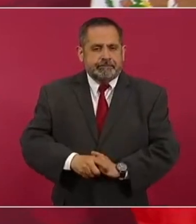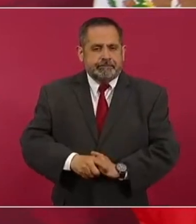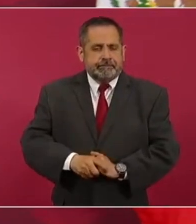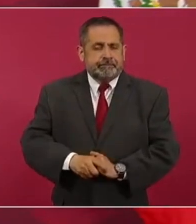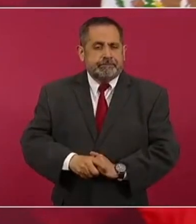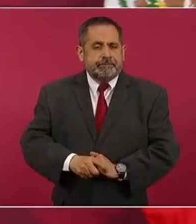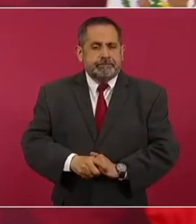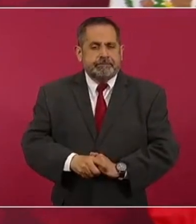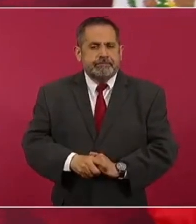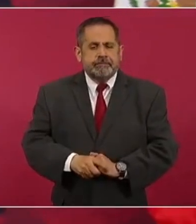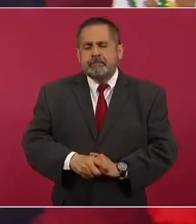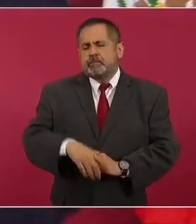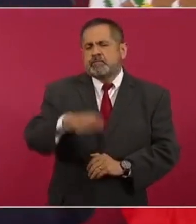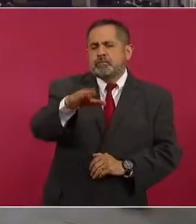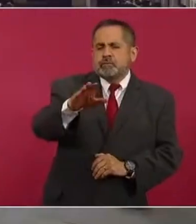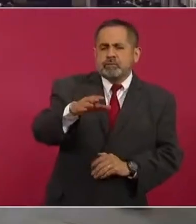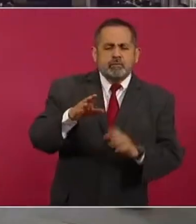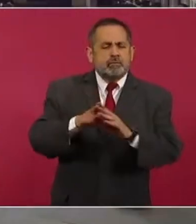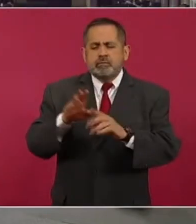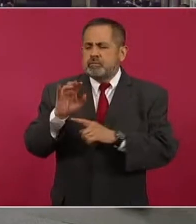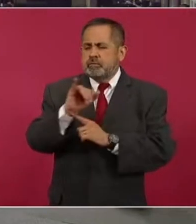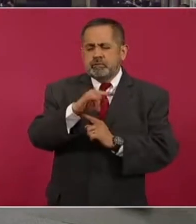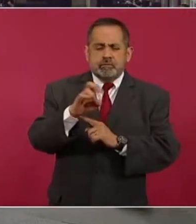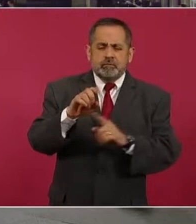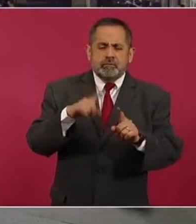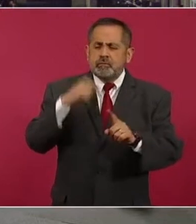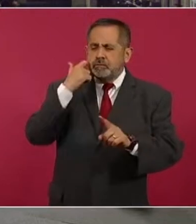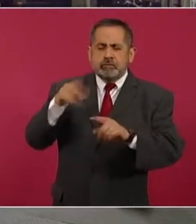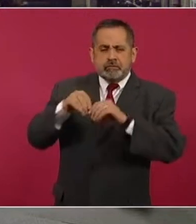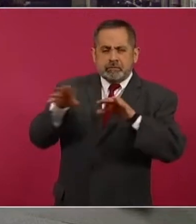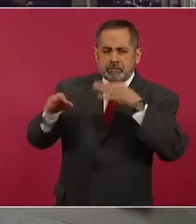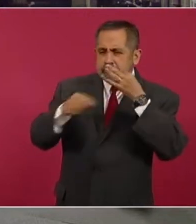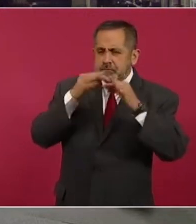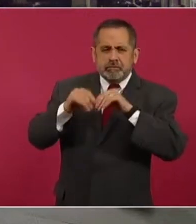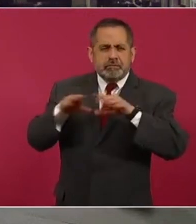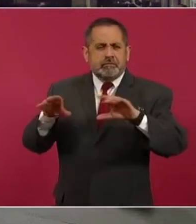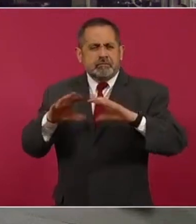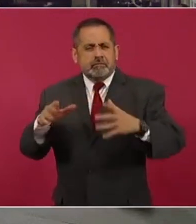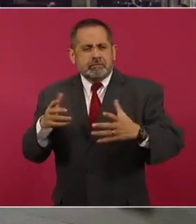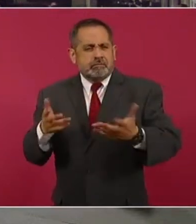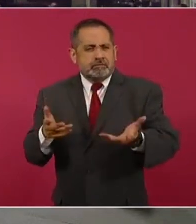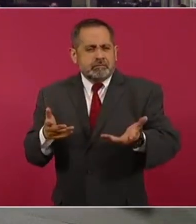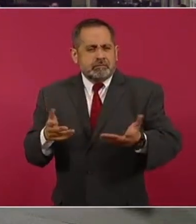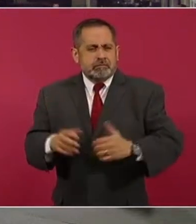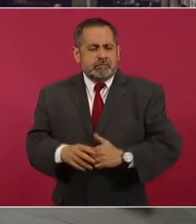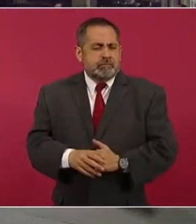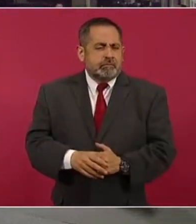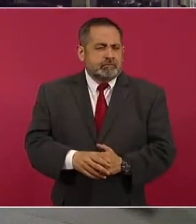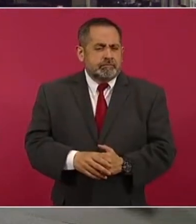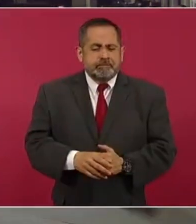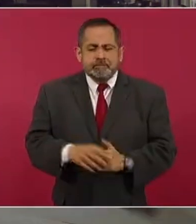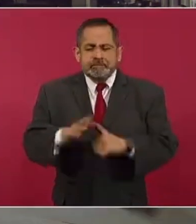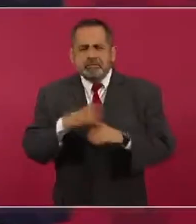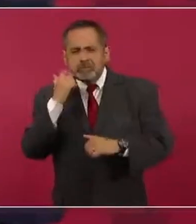¿A qué cree que se debe esta actitud del INE presidente? No querer difundir la consulta y que sea la de los ciudadanos